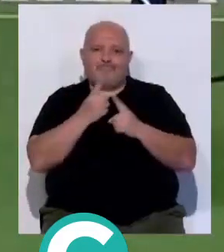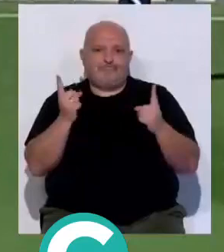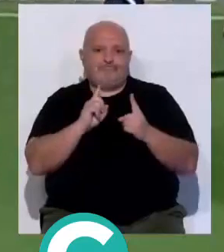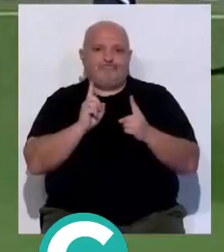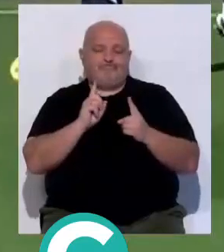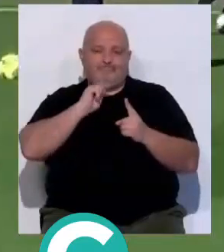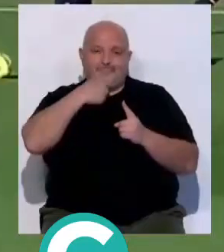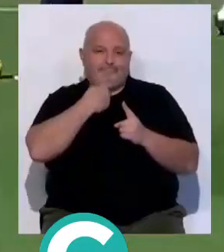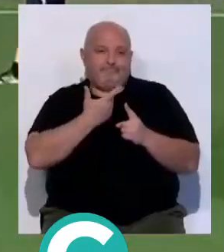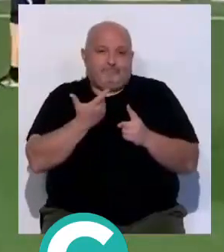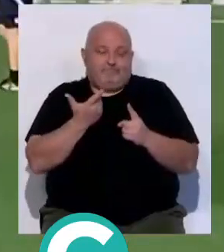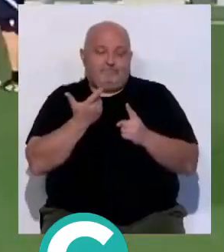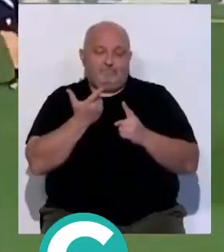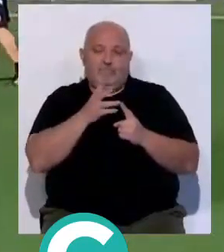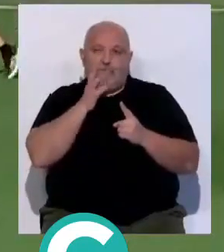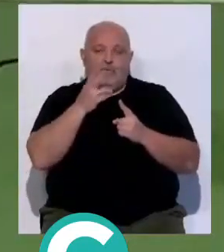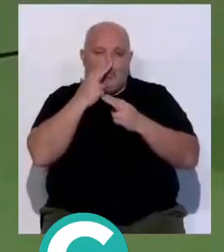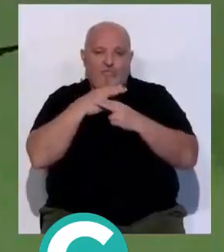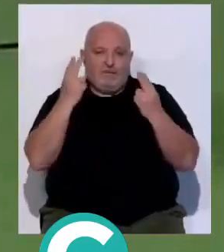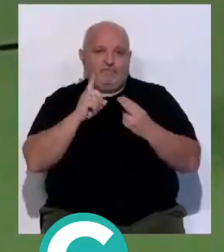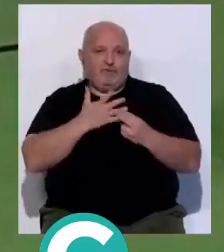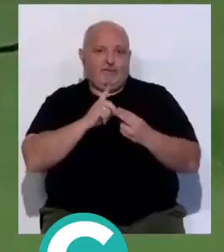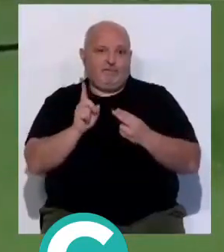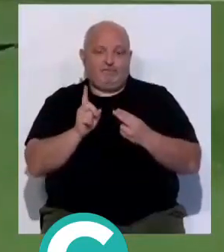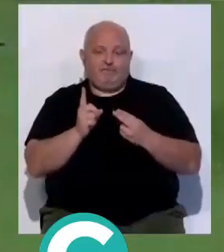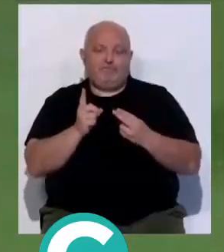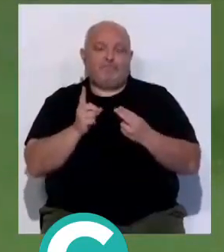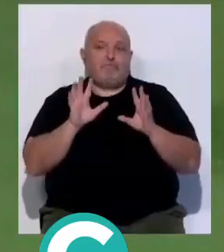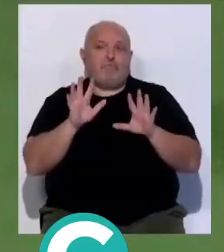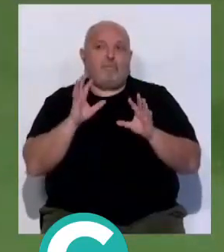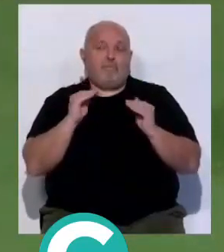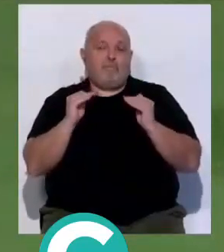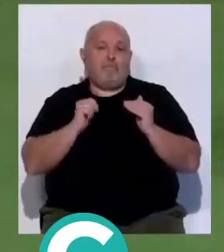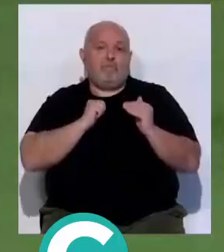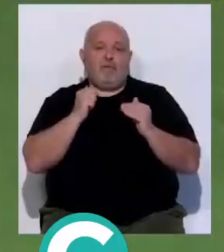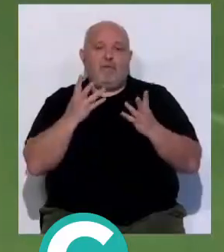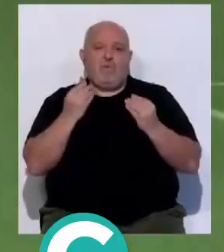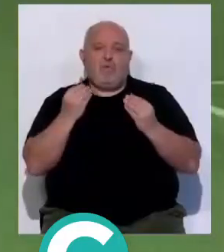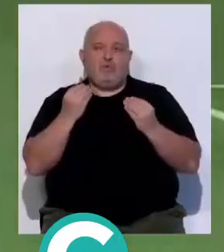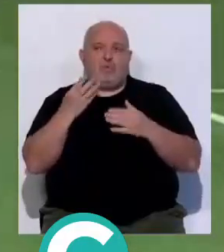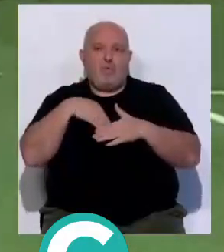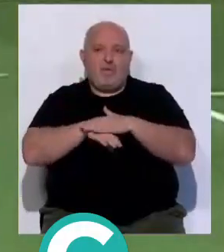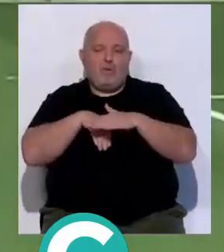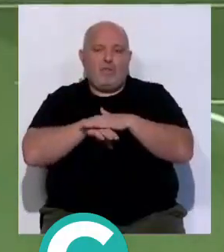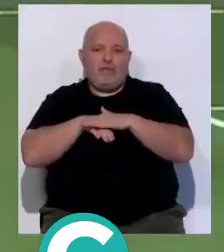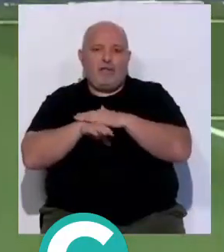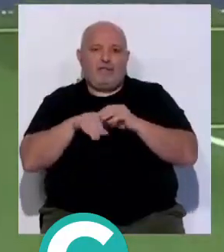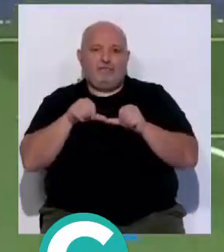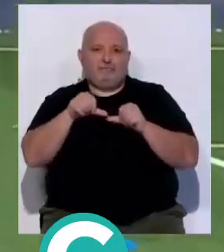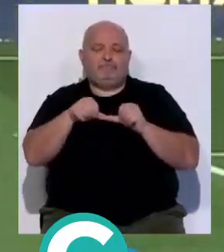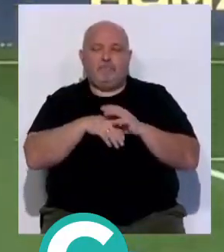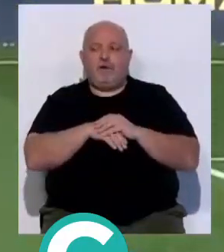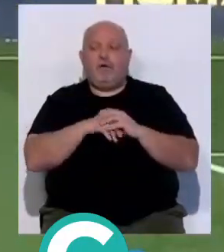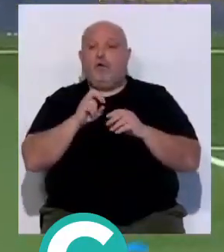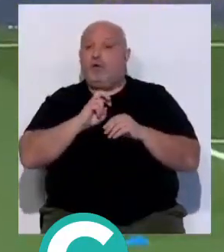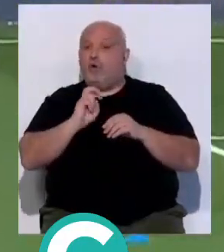públicas, y es que ahora mismo hay muchos haces guardados por ahí debajo de la manga. Y